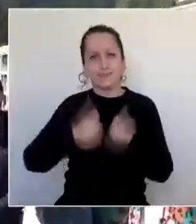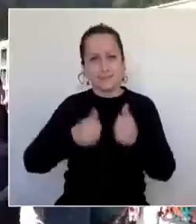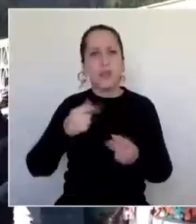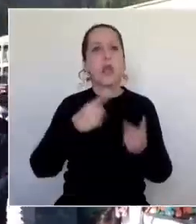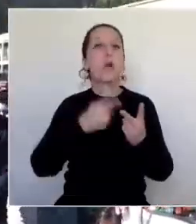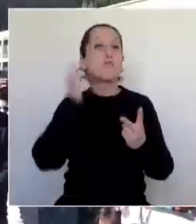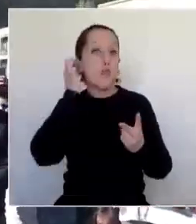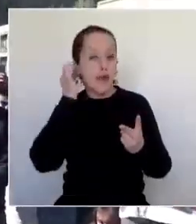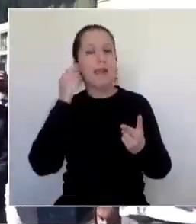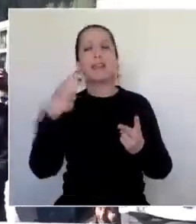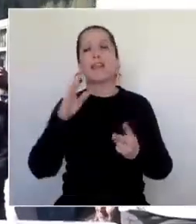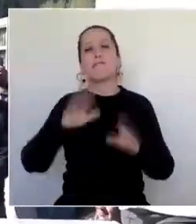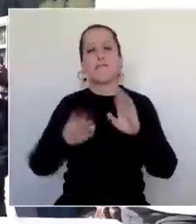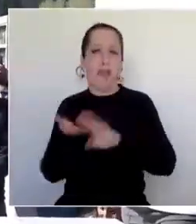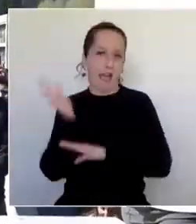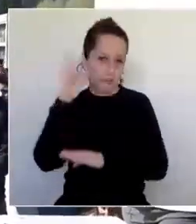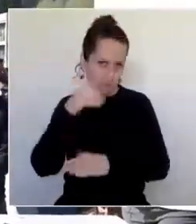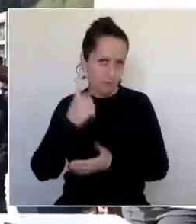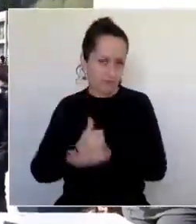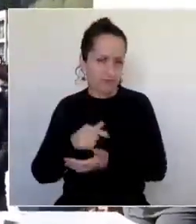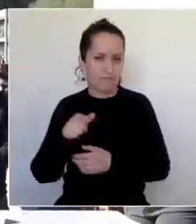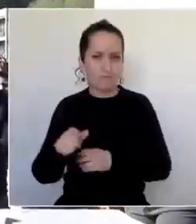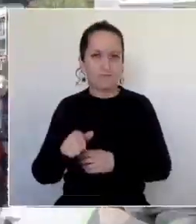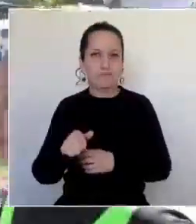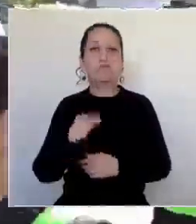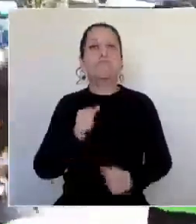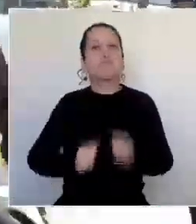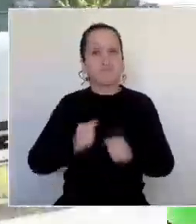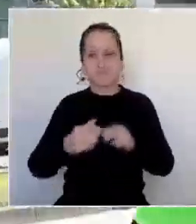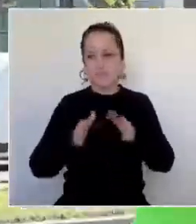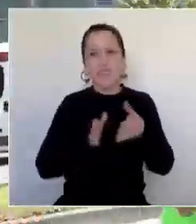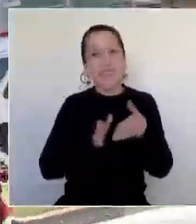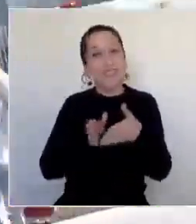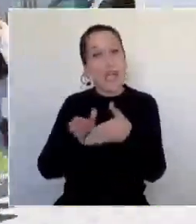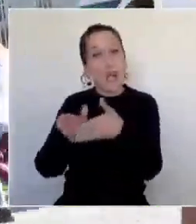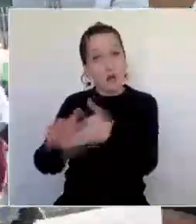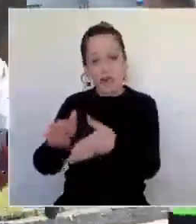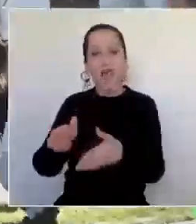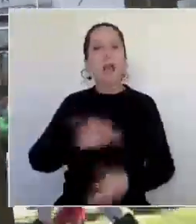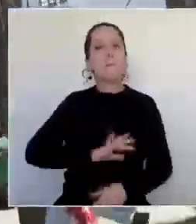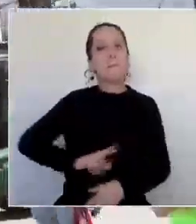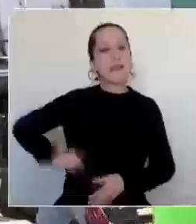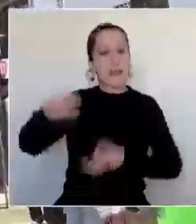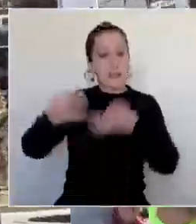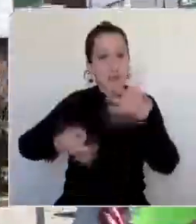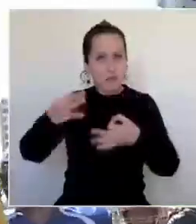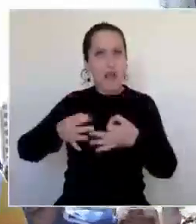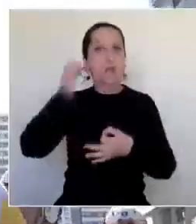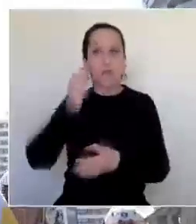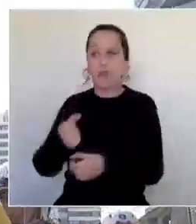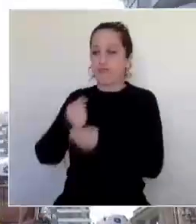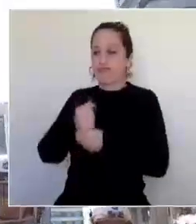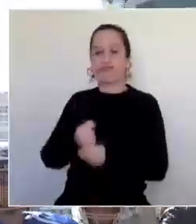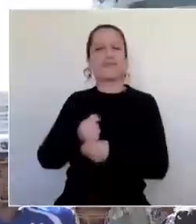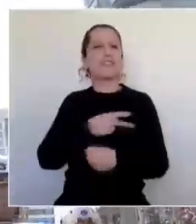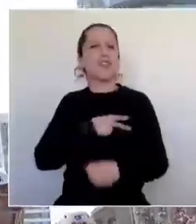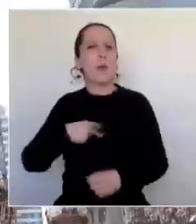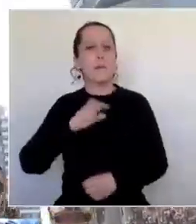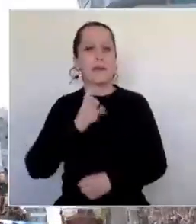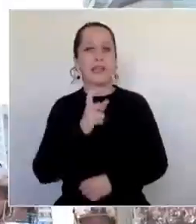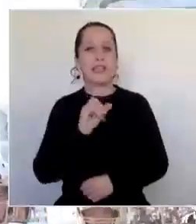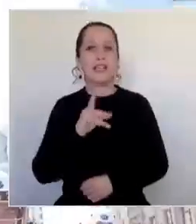Consigno. Tras pasar por la diagonal Pedro Aguirre Cerda, en Plaza de Tribunales, la acogió Gilda Pino Piña,